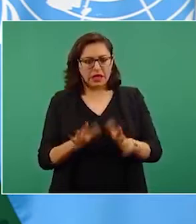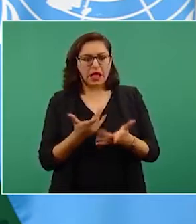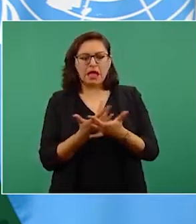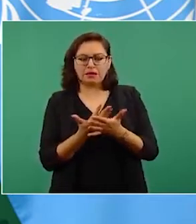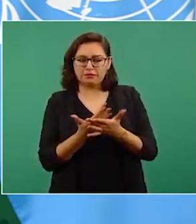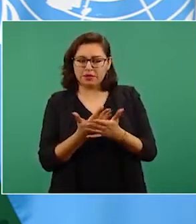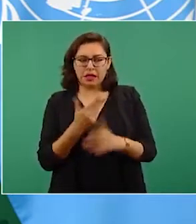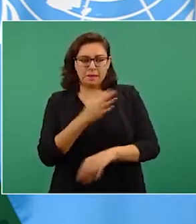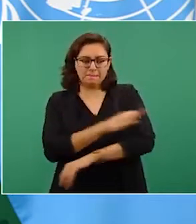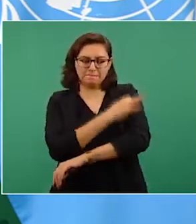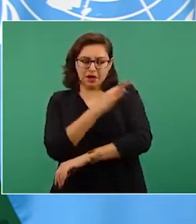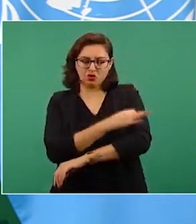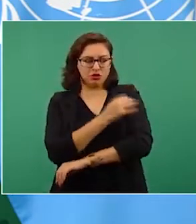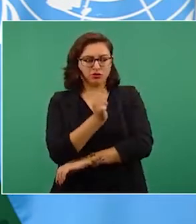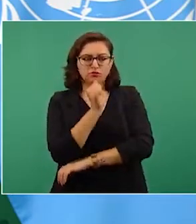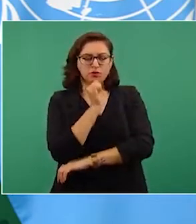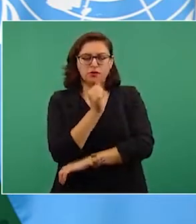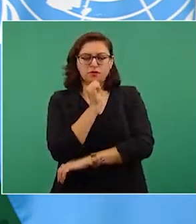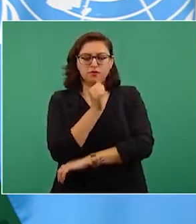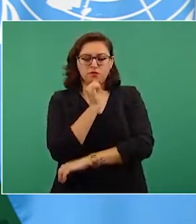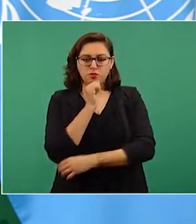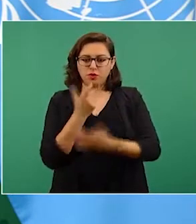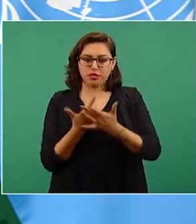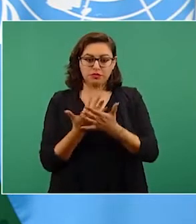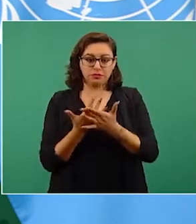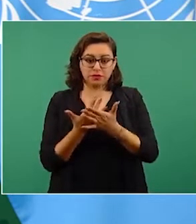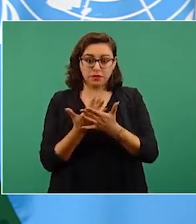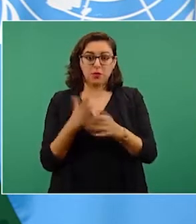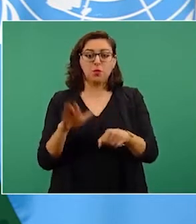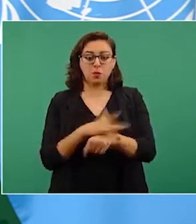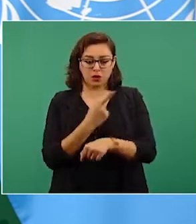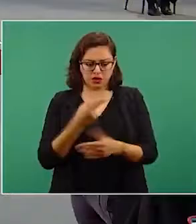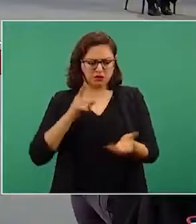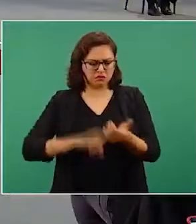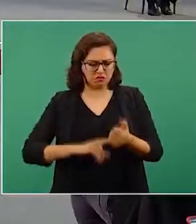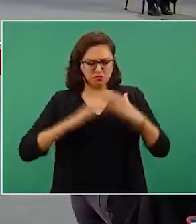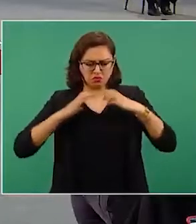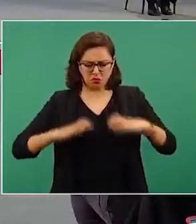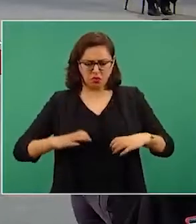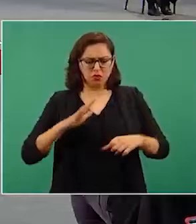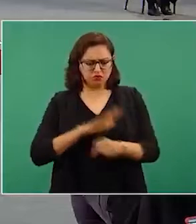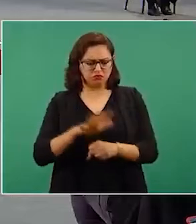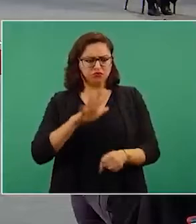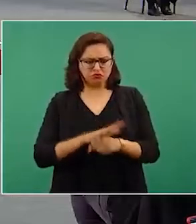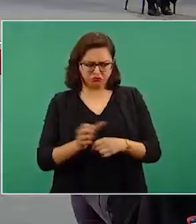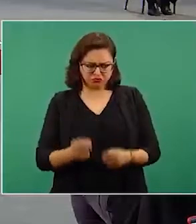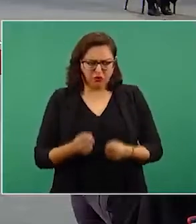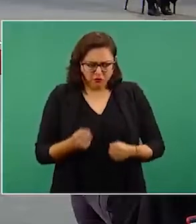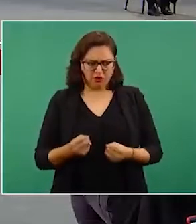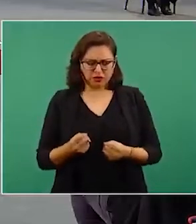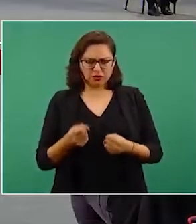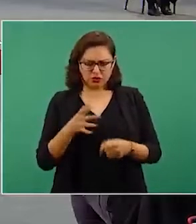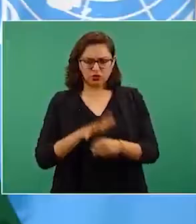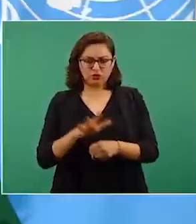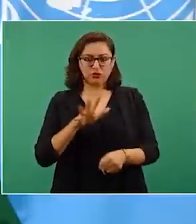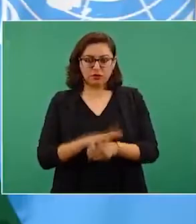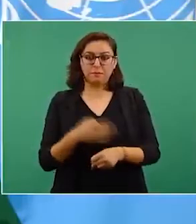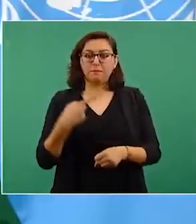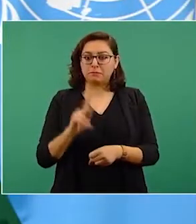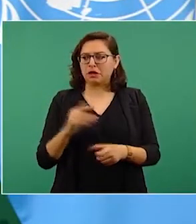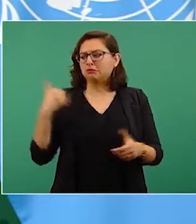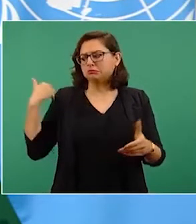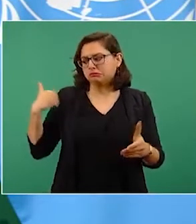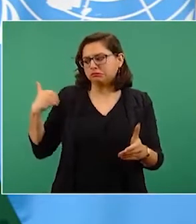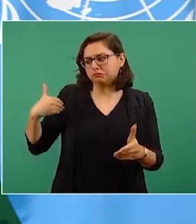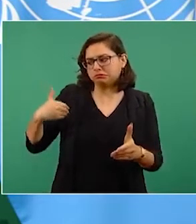yo para la vacuna, porque tenía yo anticuerpos suficientes, pero ya ha pasado el tiempo.